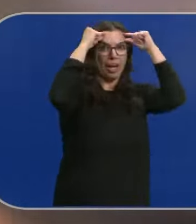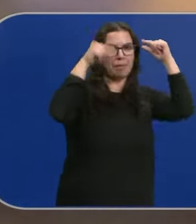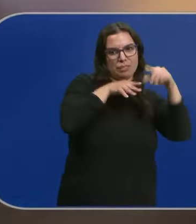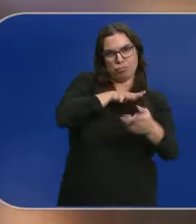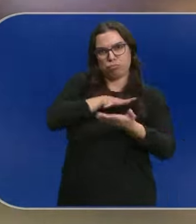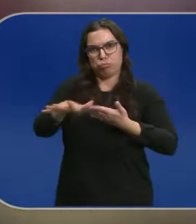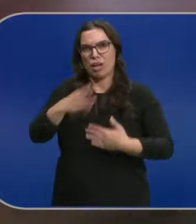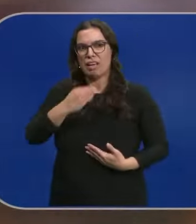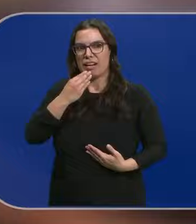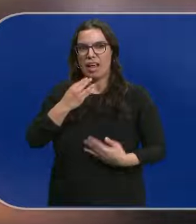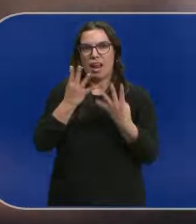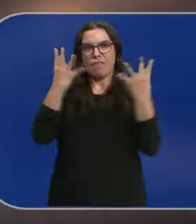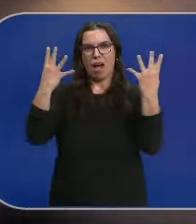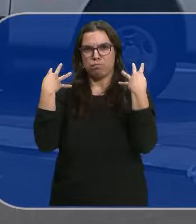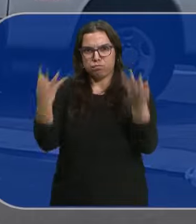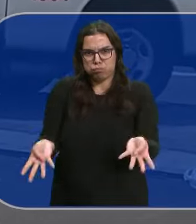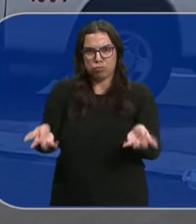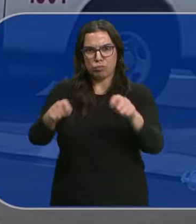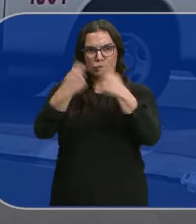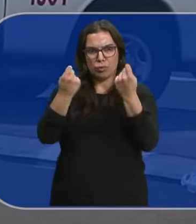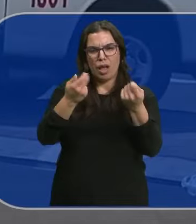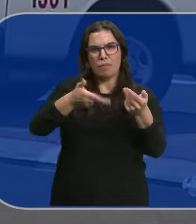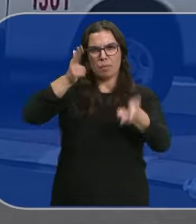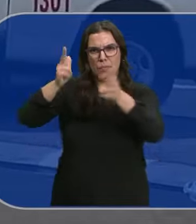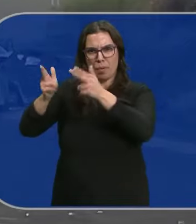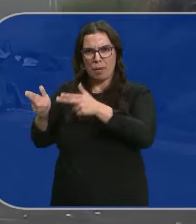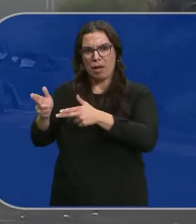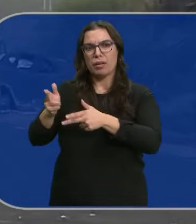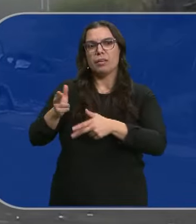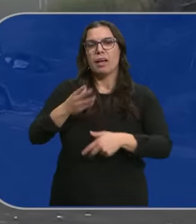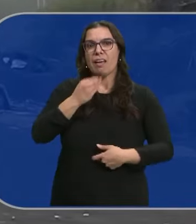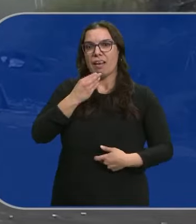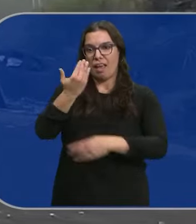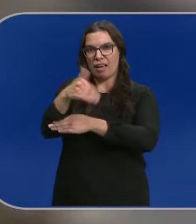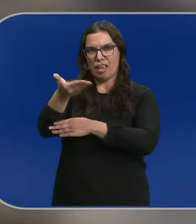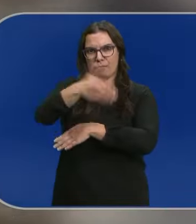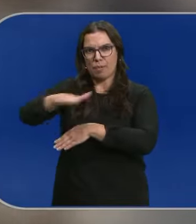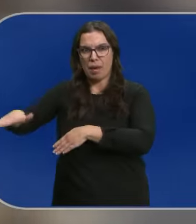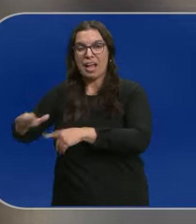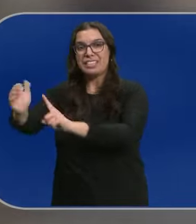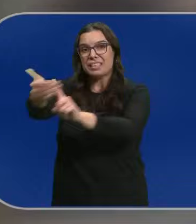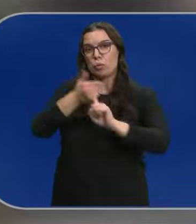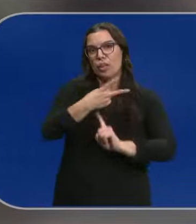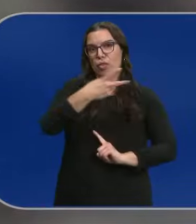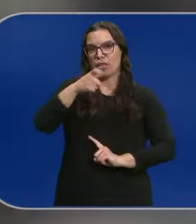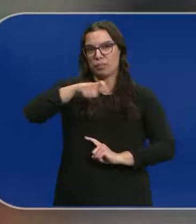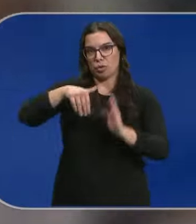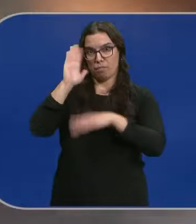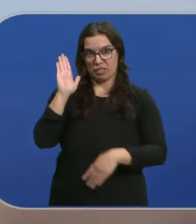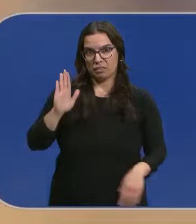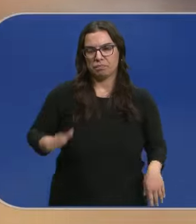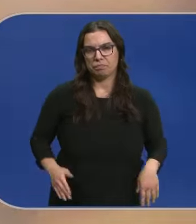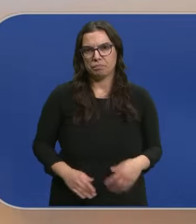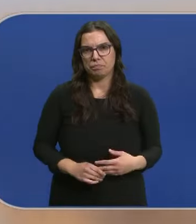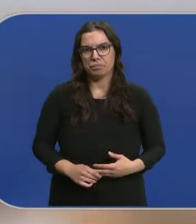Rompieron vallas de pasos fronterizos Mataron a centenares de israelíes en las calles Y secuestraron a más de 200 personas